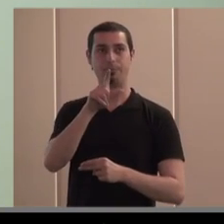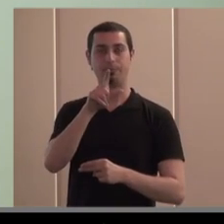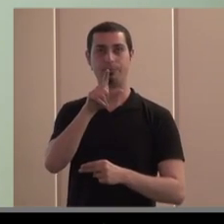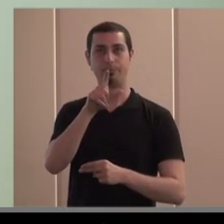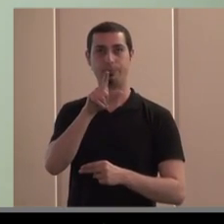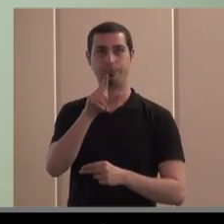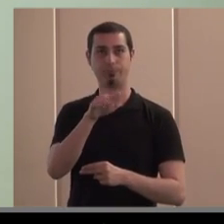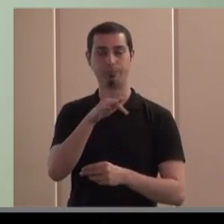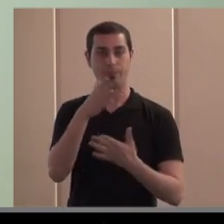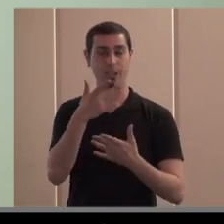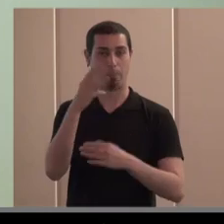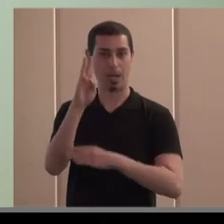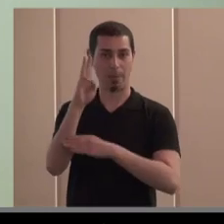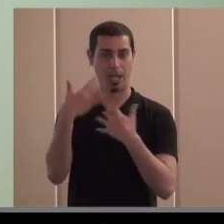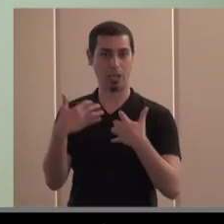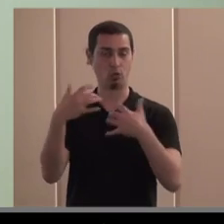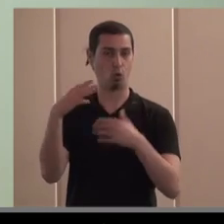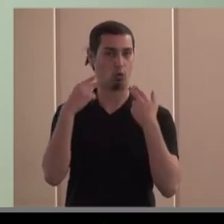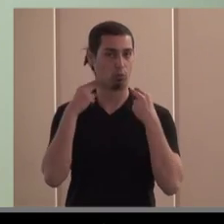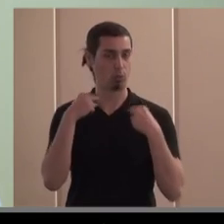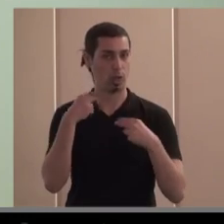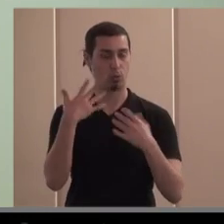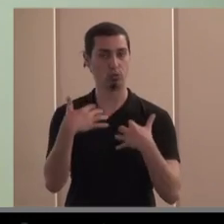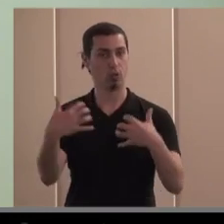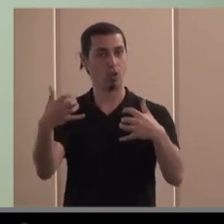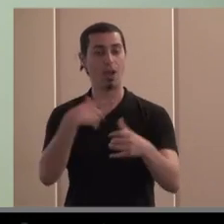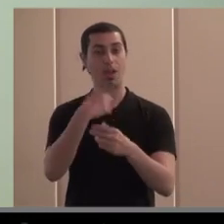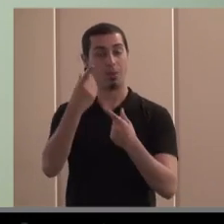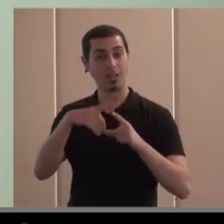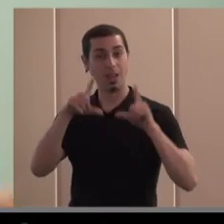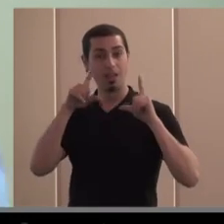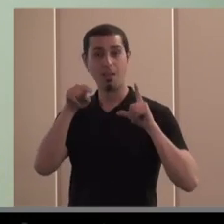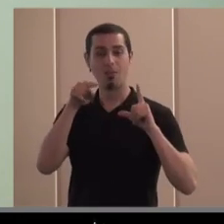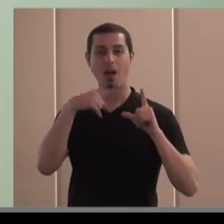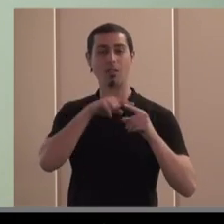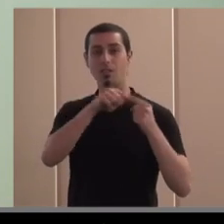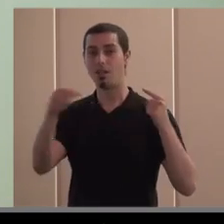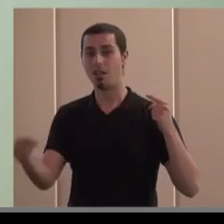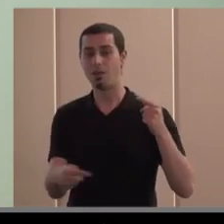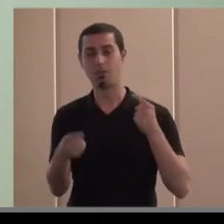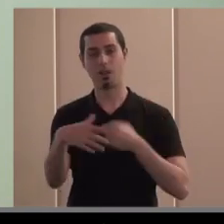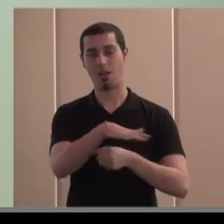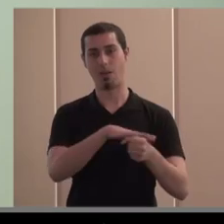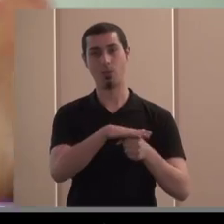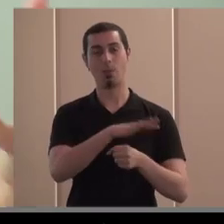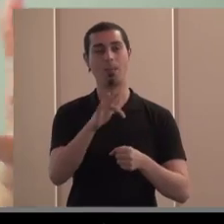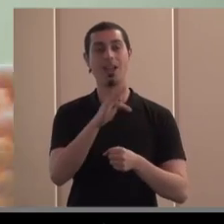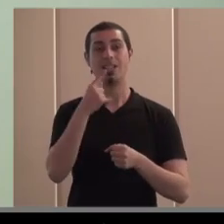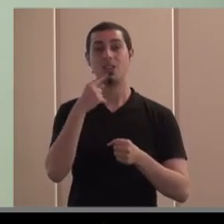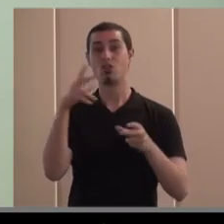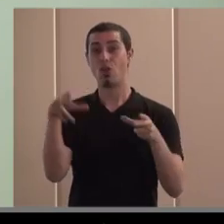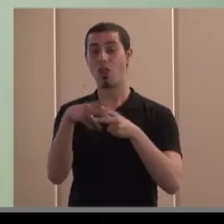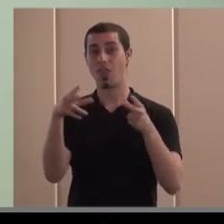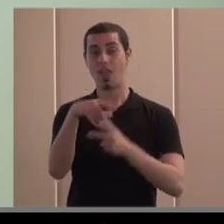y presentes en el Parlamento o en el Congreso de los Diputados y todo lo demás queda en ese ámbito y hurta a la sociedad civil